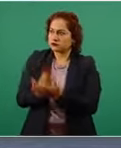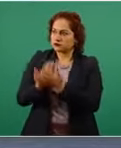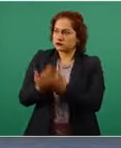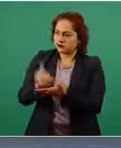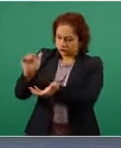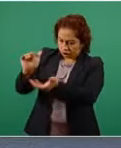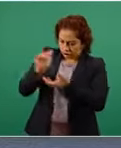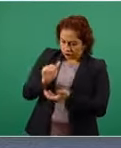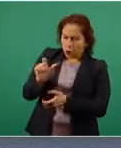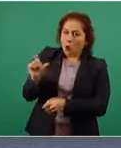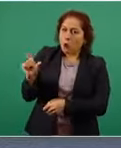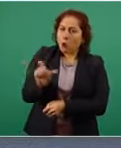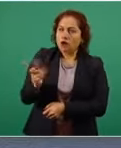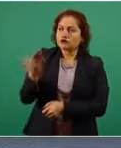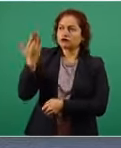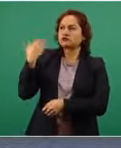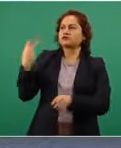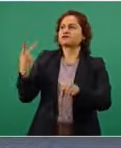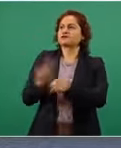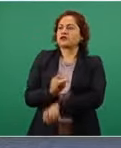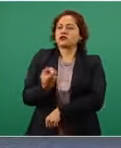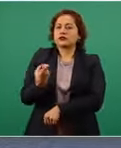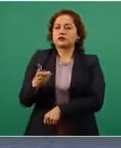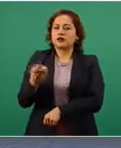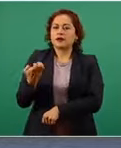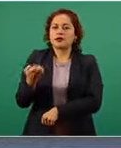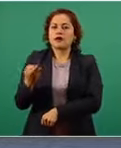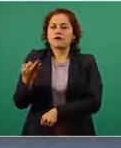ya pasó diciembre, enero, febrero.